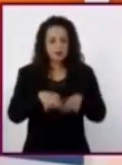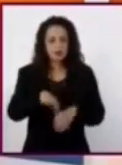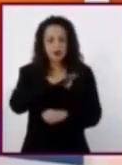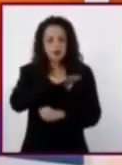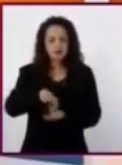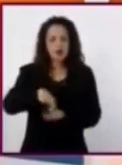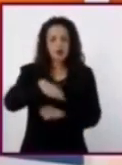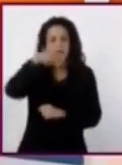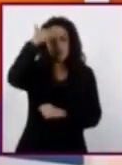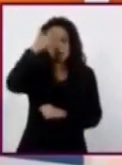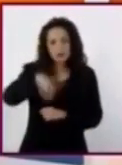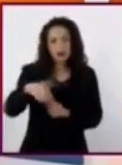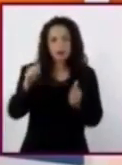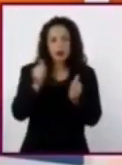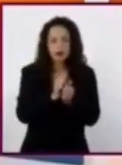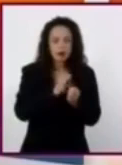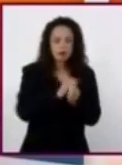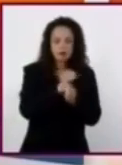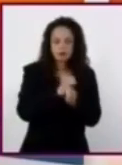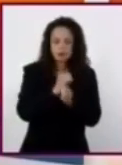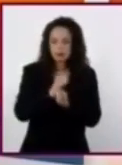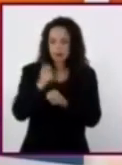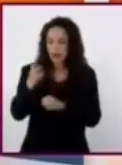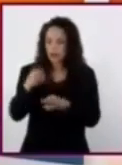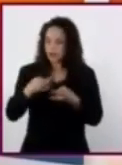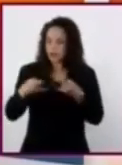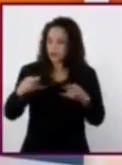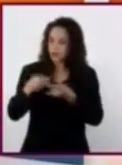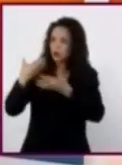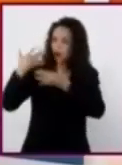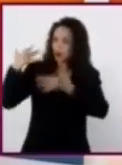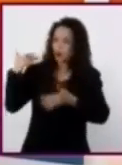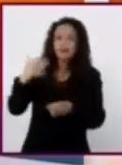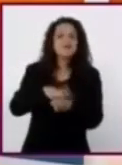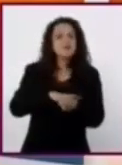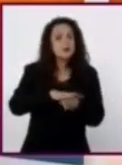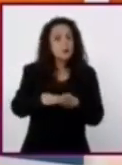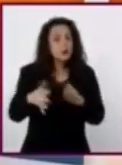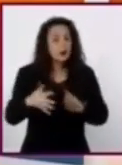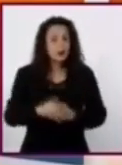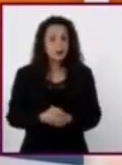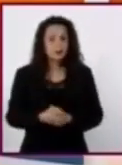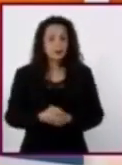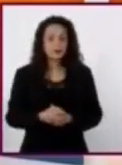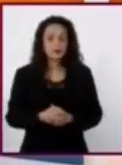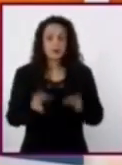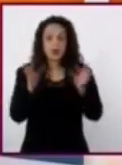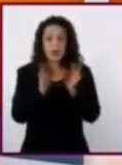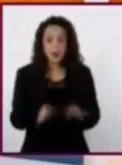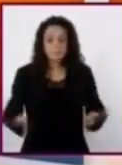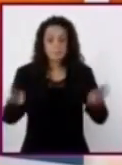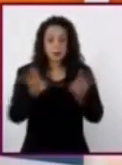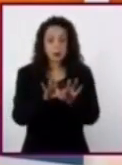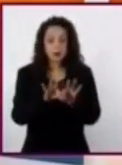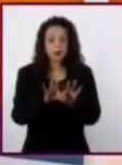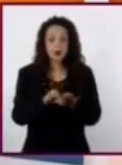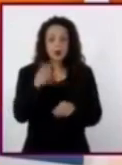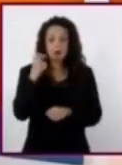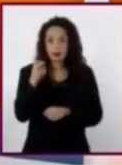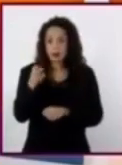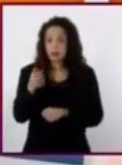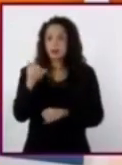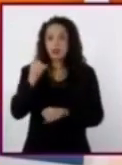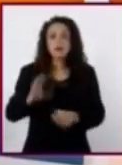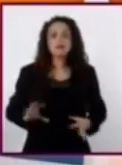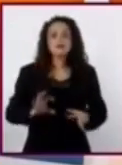con el análisis de las fuentes históricas? ¿Cuál es la importancia de las fuentes y su relación